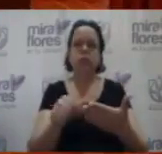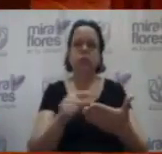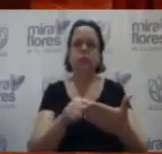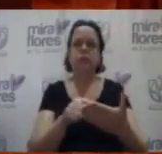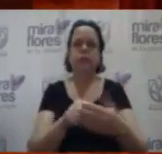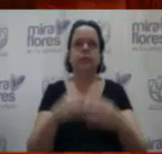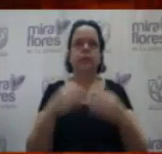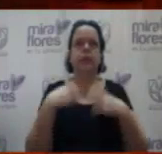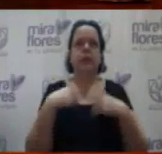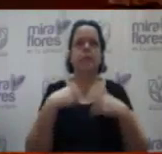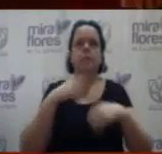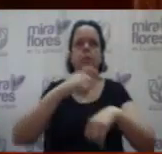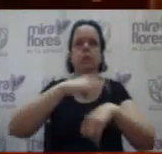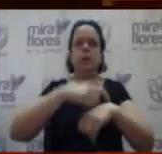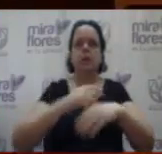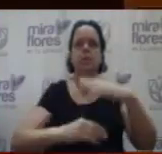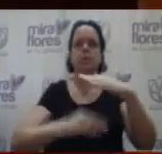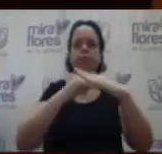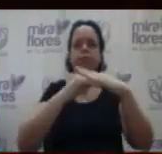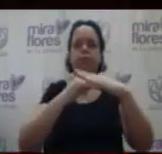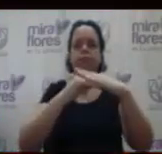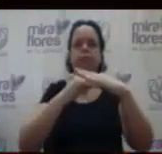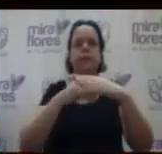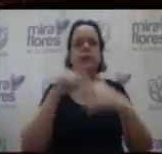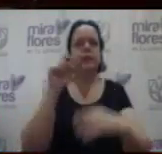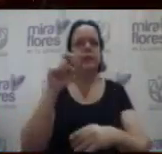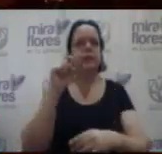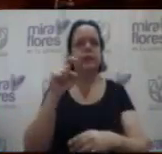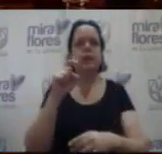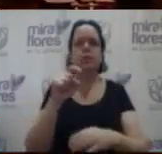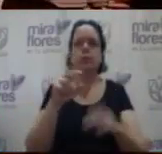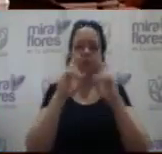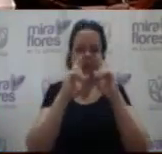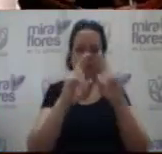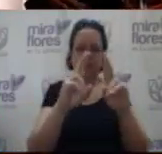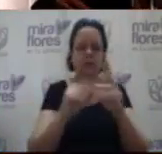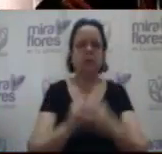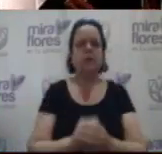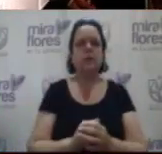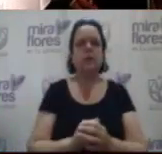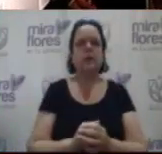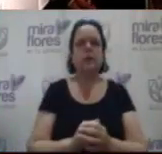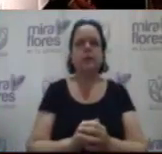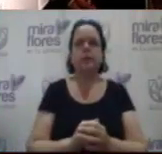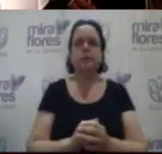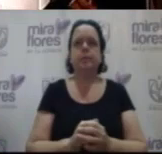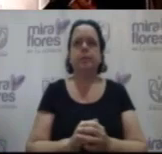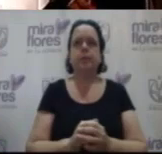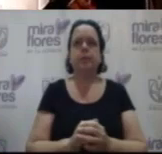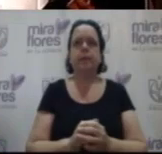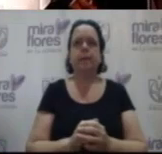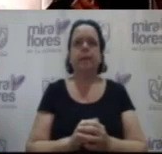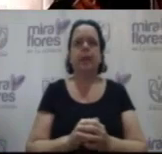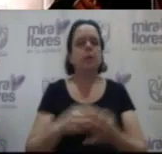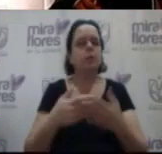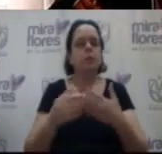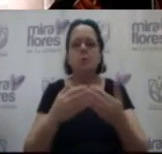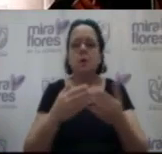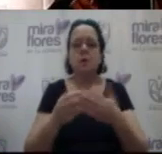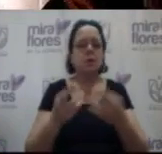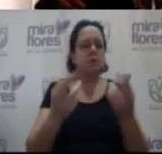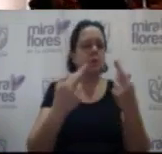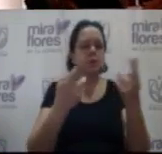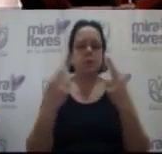Tenemos un plazo con el que tenemos que cumplir, vamos a cumplir con el plazo e indistintamente de que se den